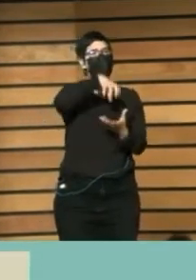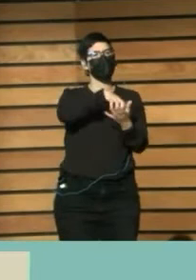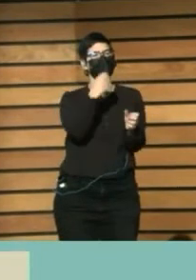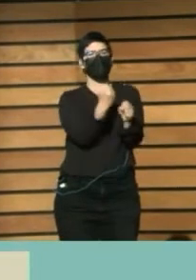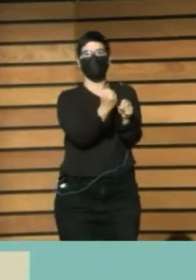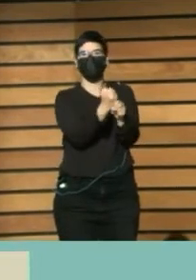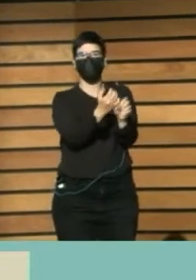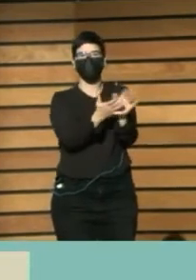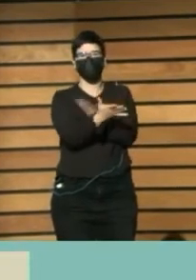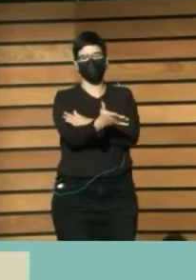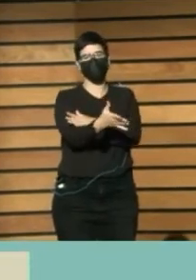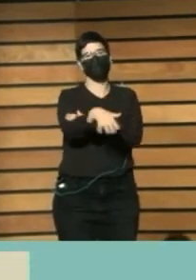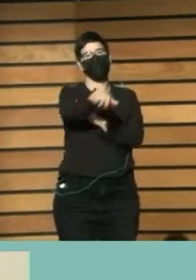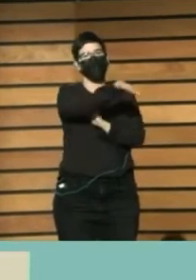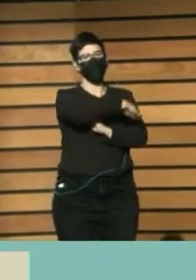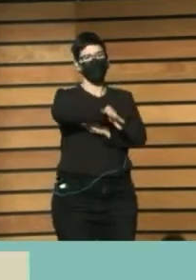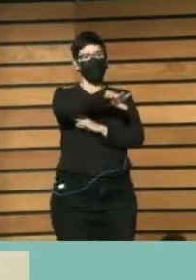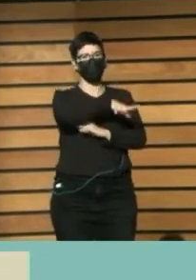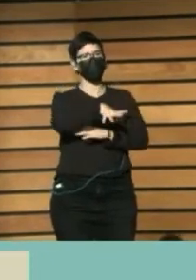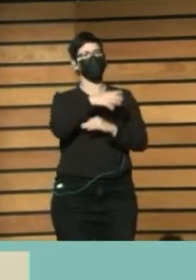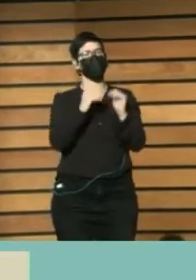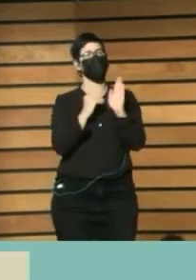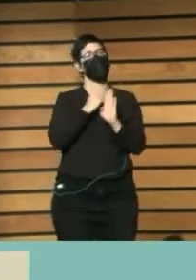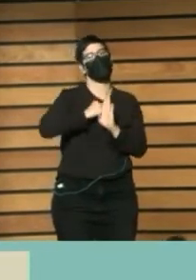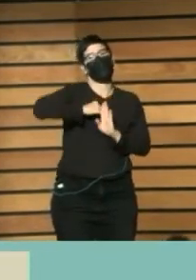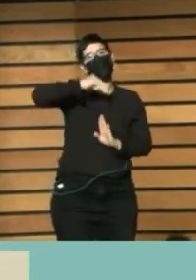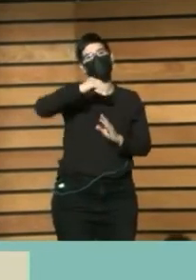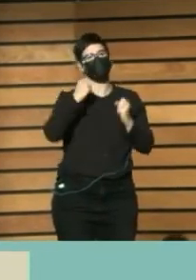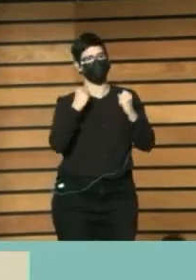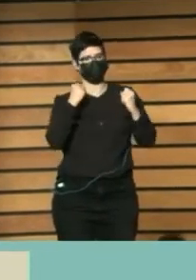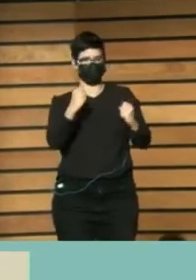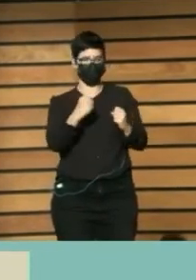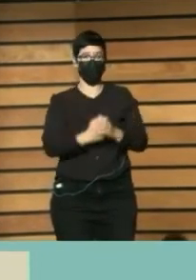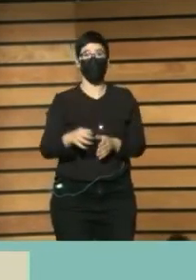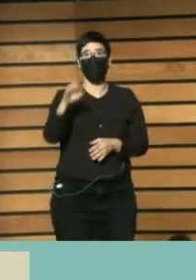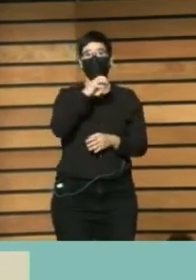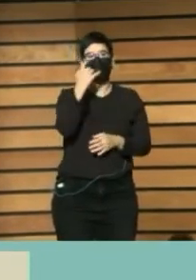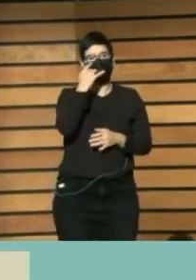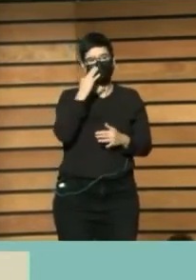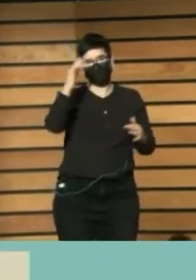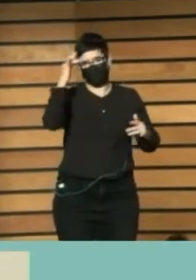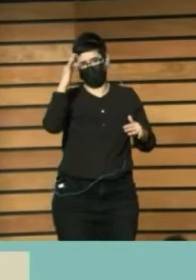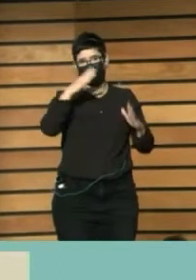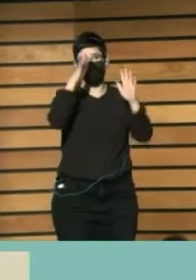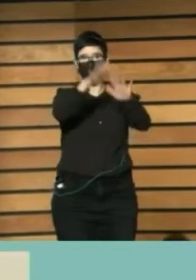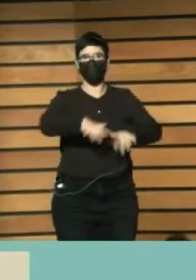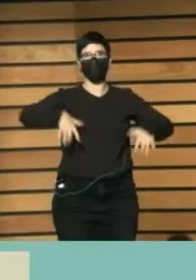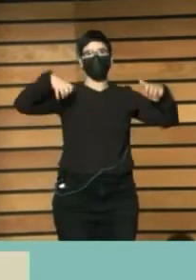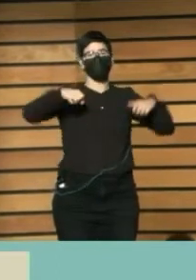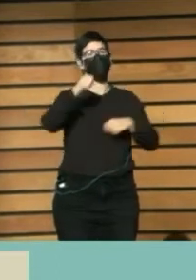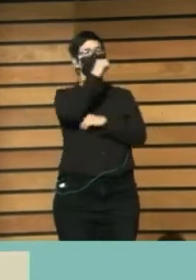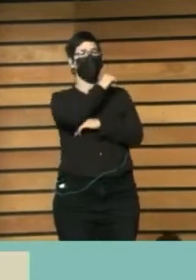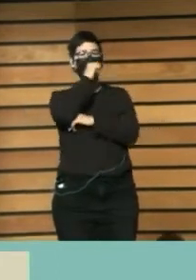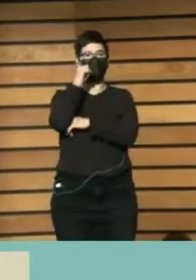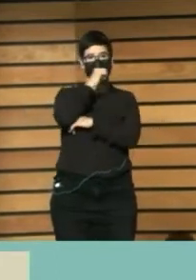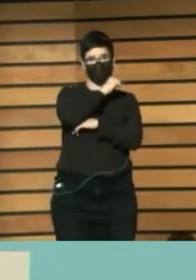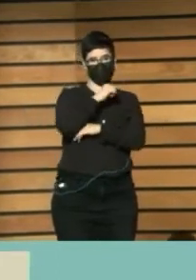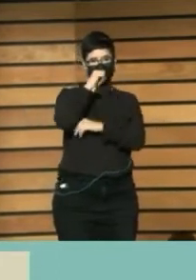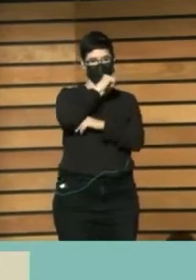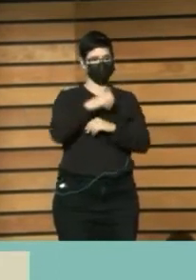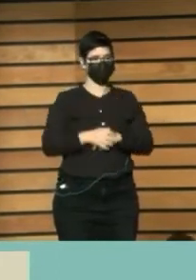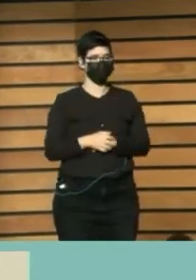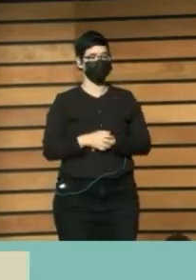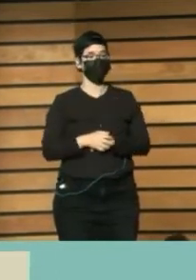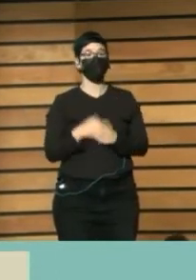O espacios De alta intensidad O un coro Si cantamos En fin La mayor